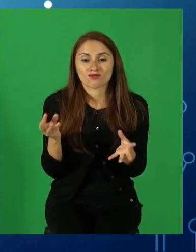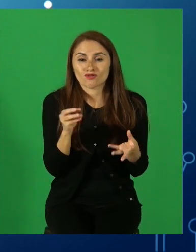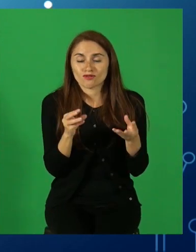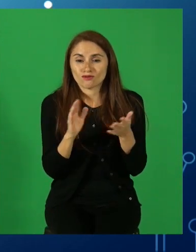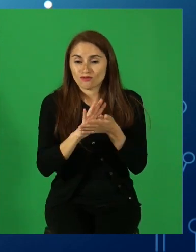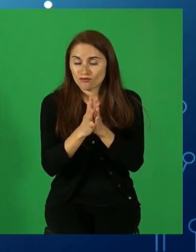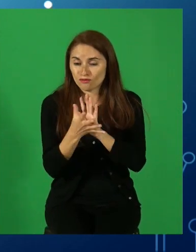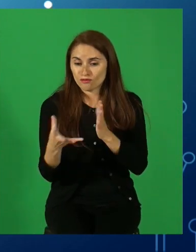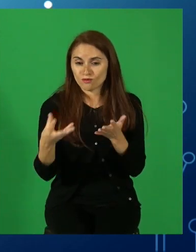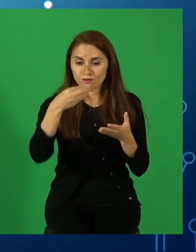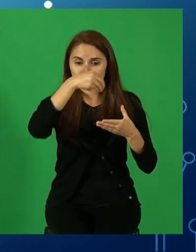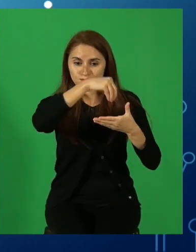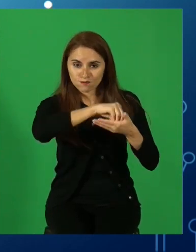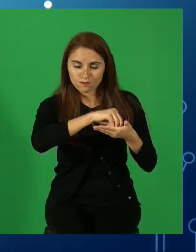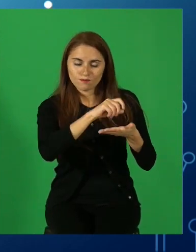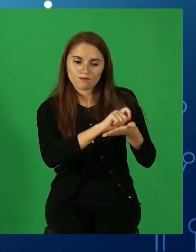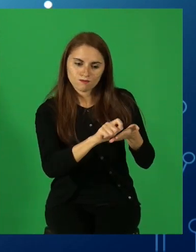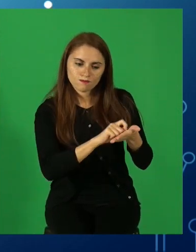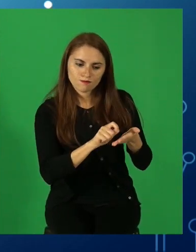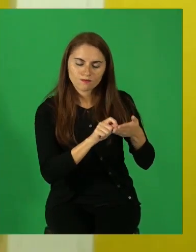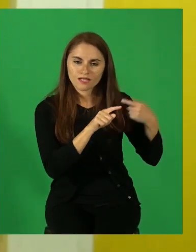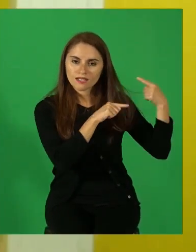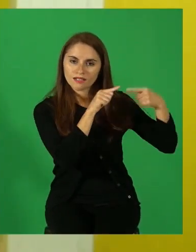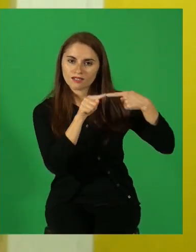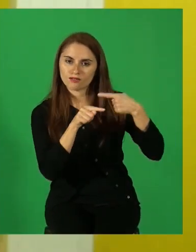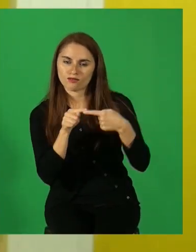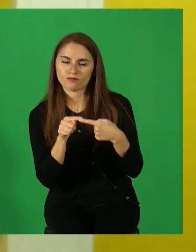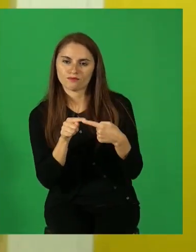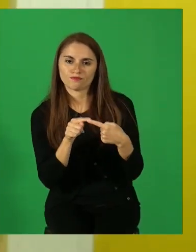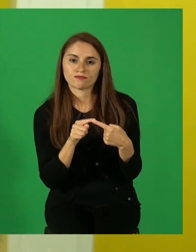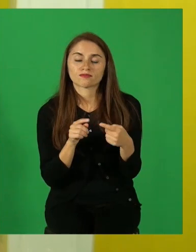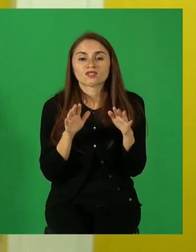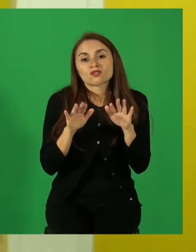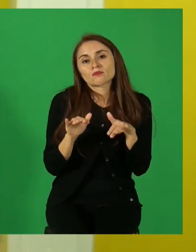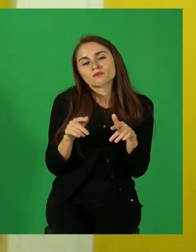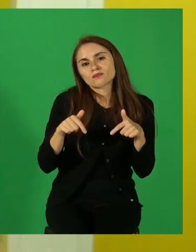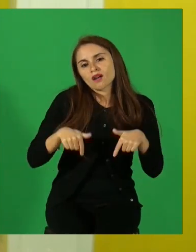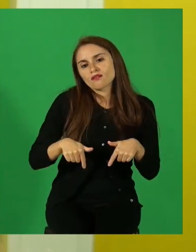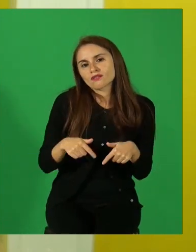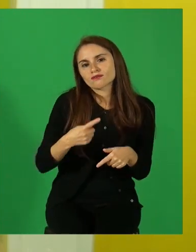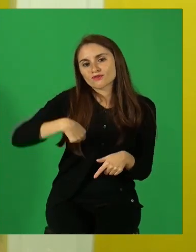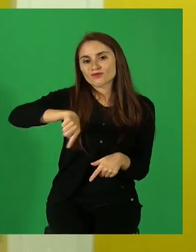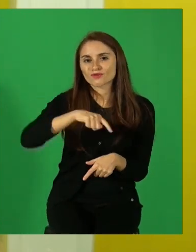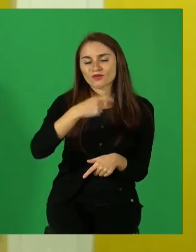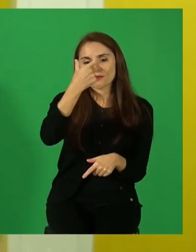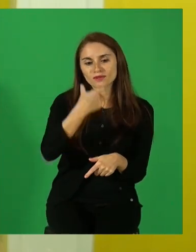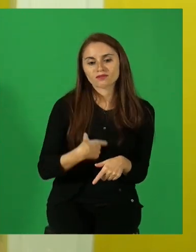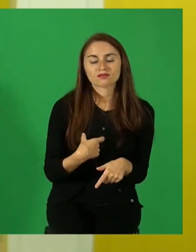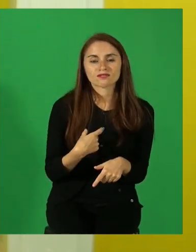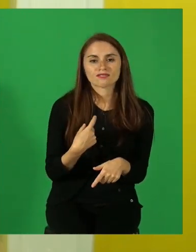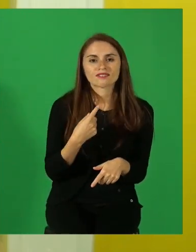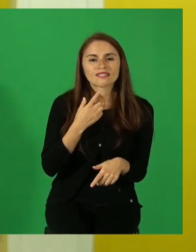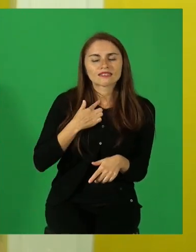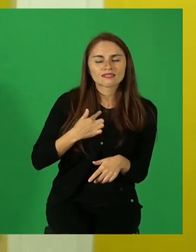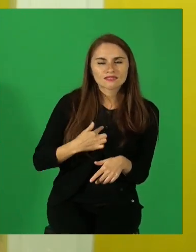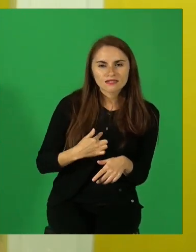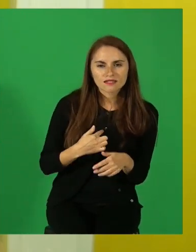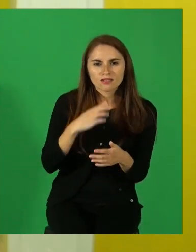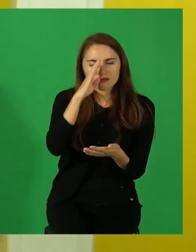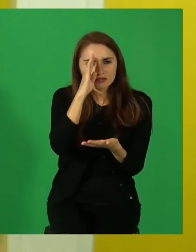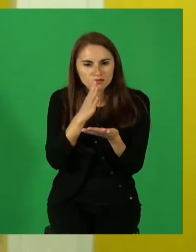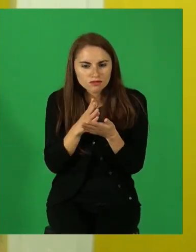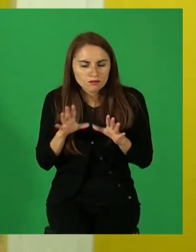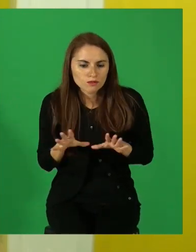lo que ocurre en la historia. Igual, pasa con nosotros? Nosotros actuamos de acuerdo a nuestros propios deseos y a nuestras propias